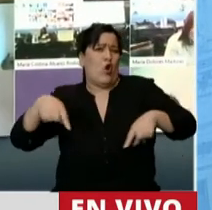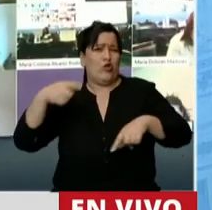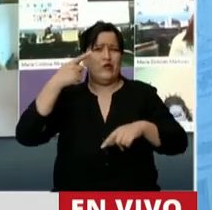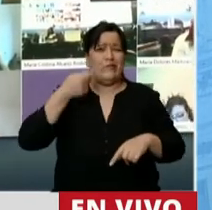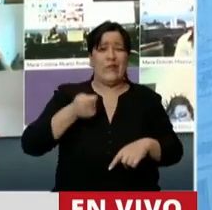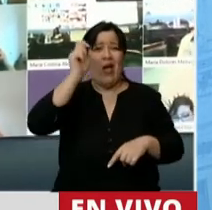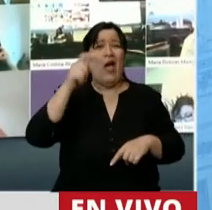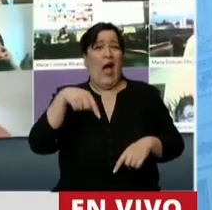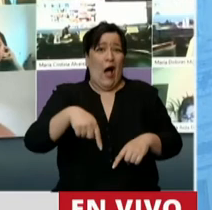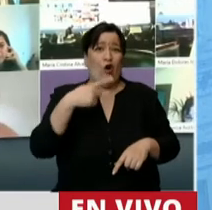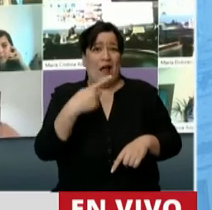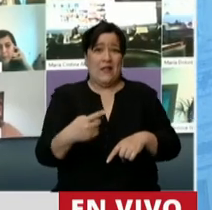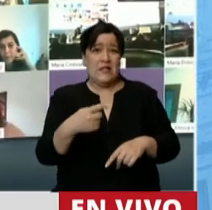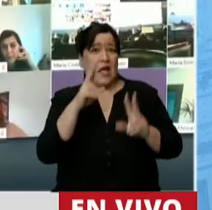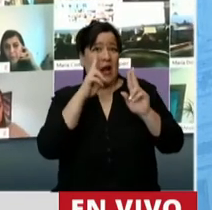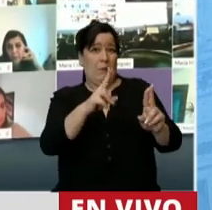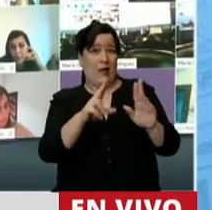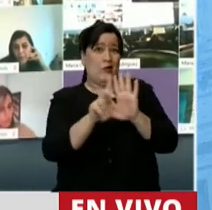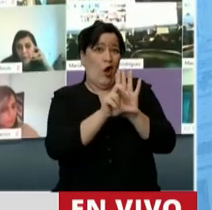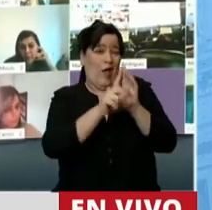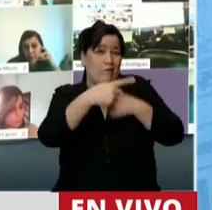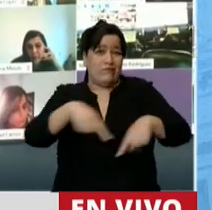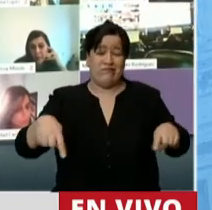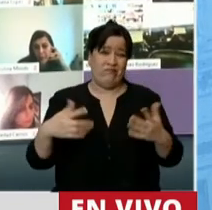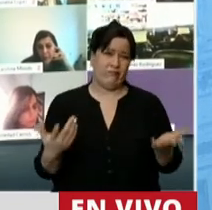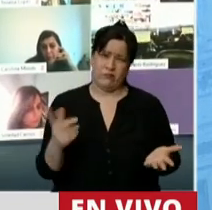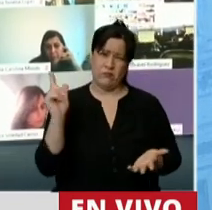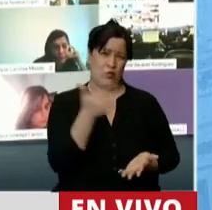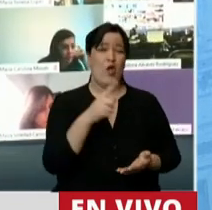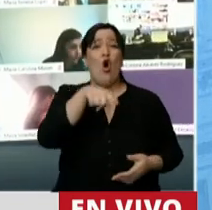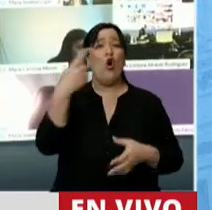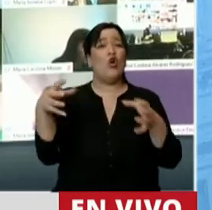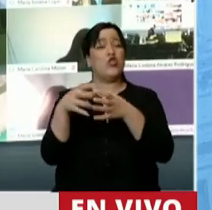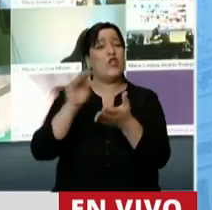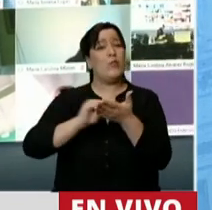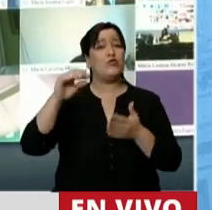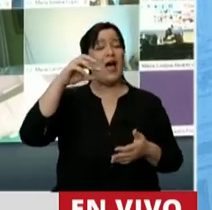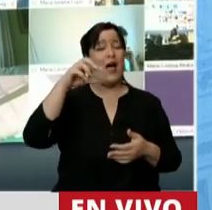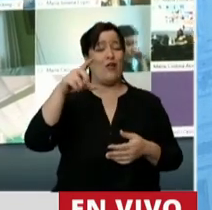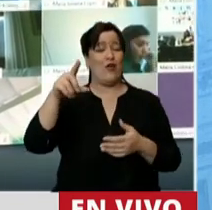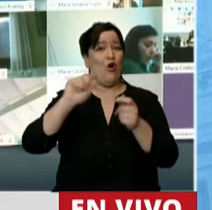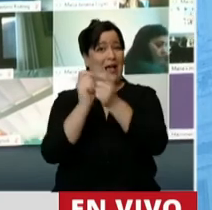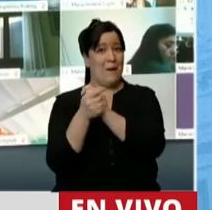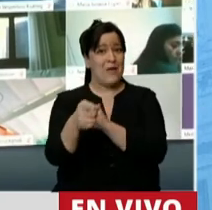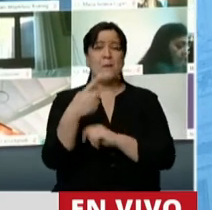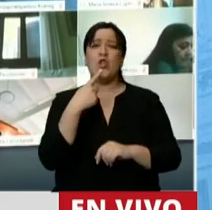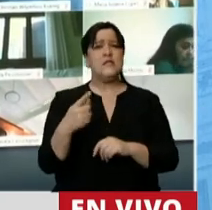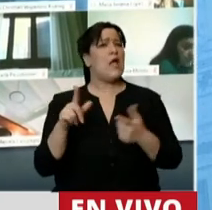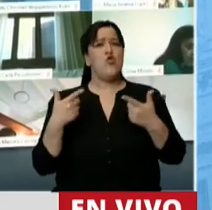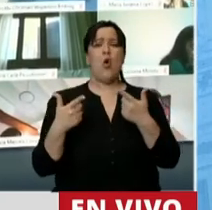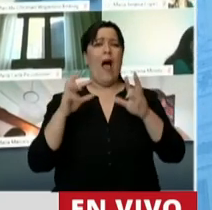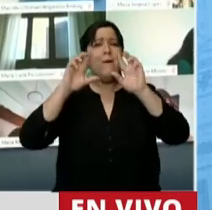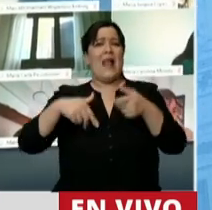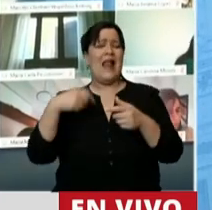institucionalidad, señor Presidente. Otro diputado de Cambiemos ha dicho hoy que no tenemos un plan económico, señor Presidente.